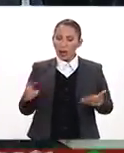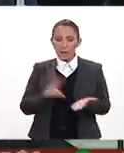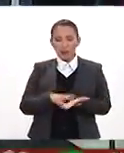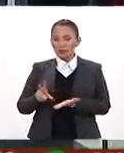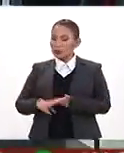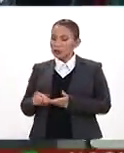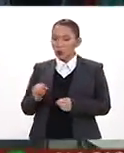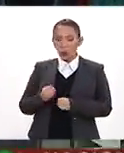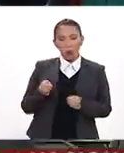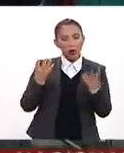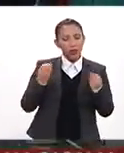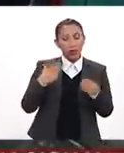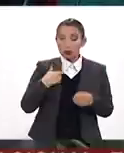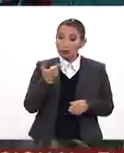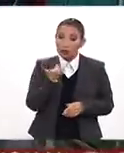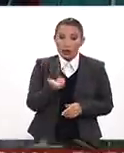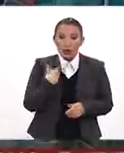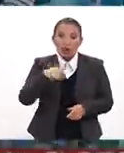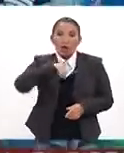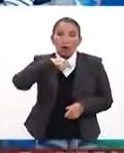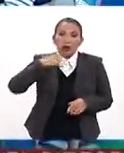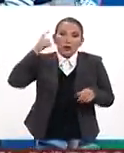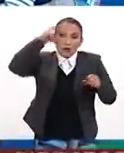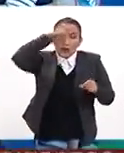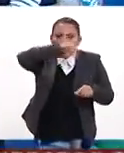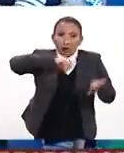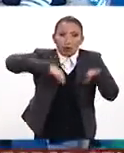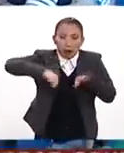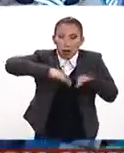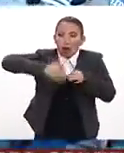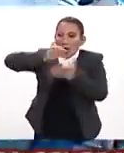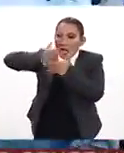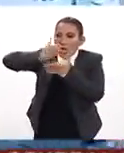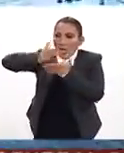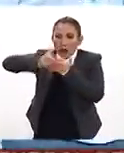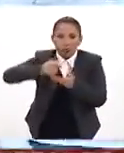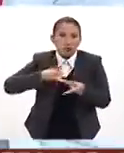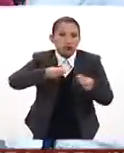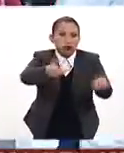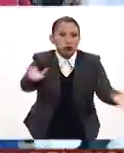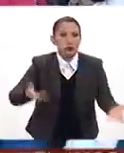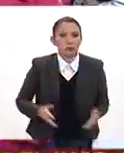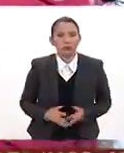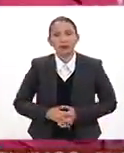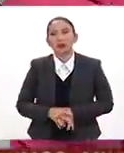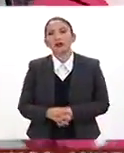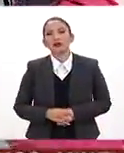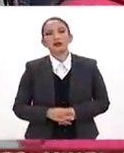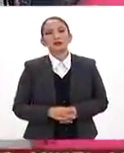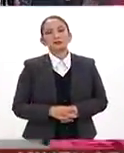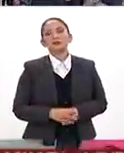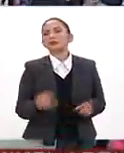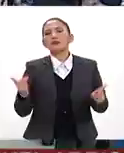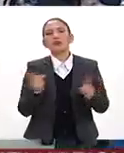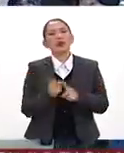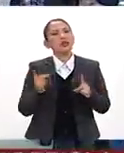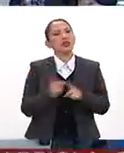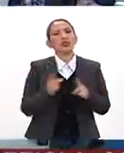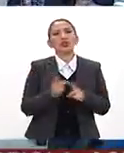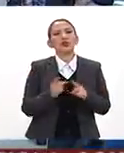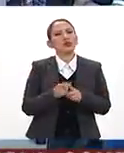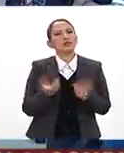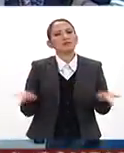es el mejor precio. Finalmente, es nuestro dinero. Nos ha costado muchísimo trabajo ganarlo y con eso no se juega. Jorge, ¿dónde podemos,